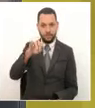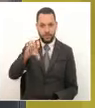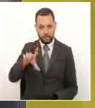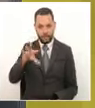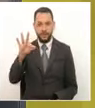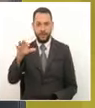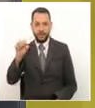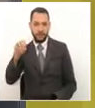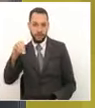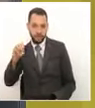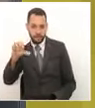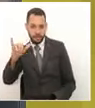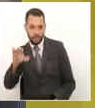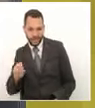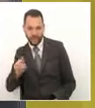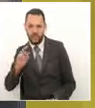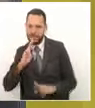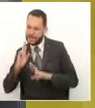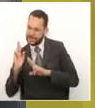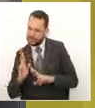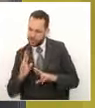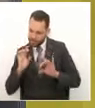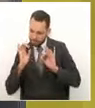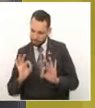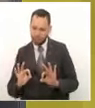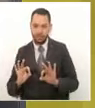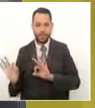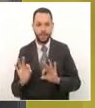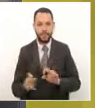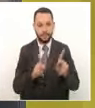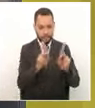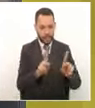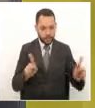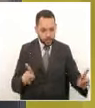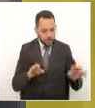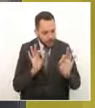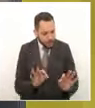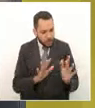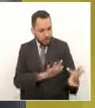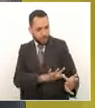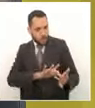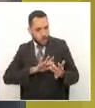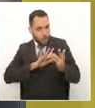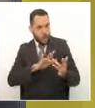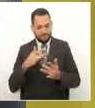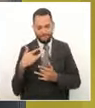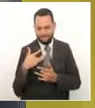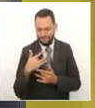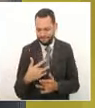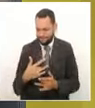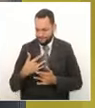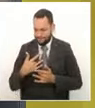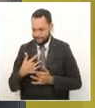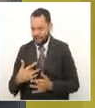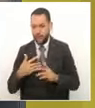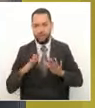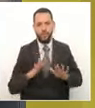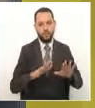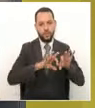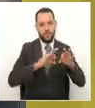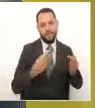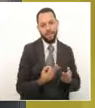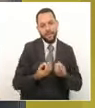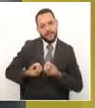respondió y porque las personas de buen corazón se contagiaron de solidaridad con las familias más